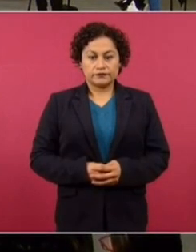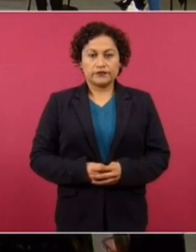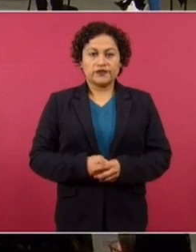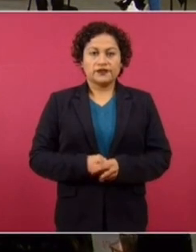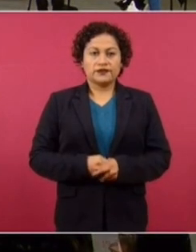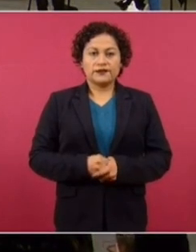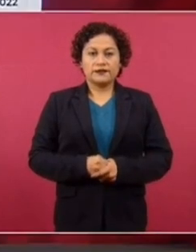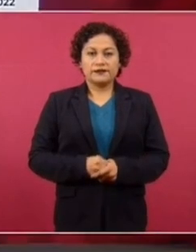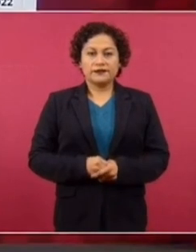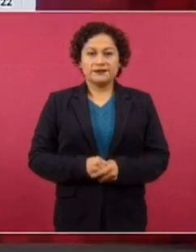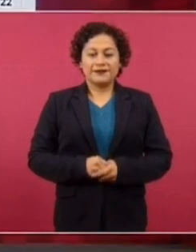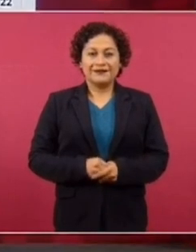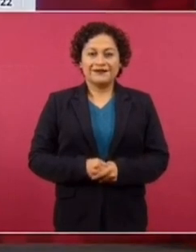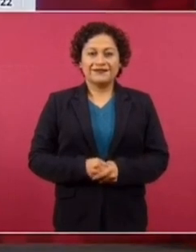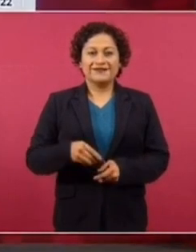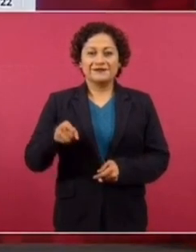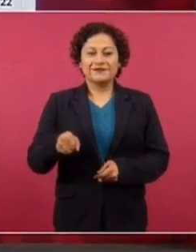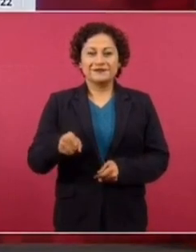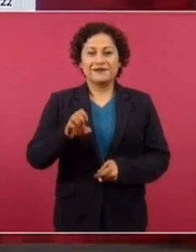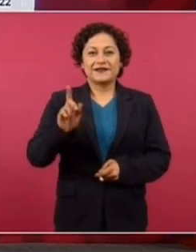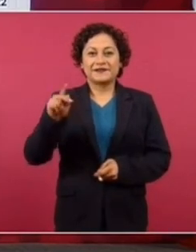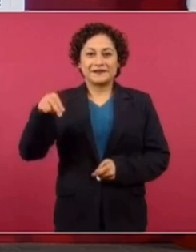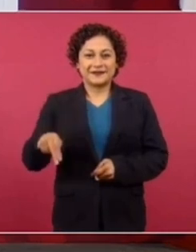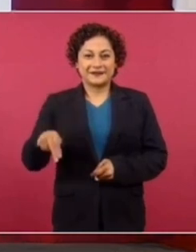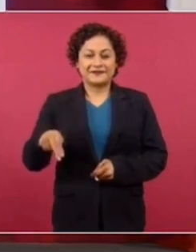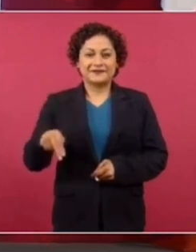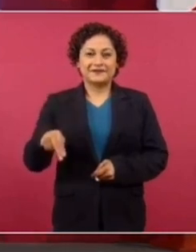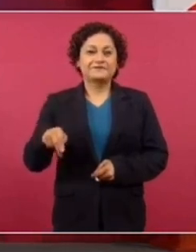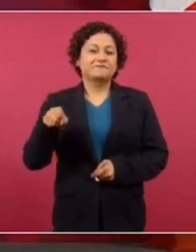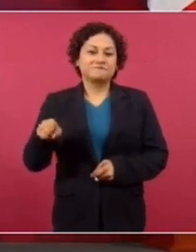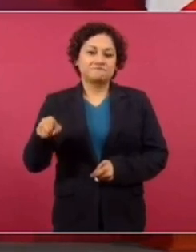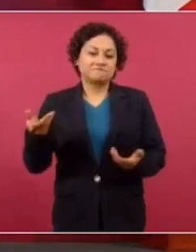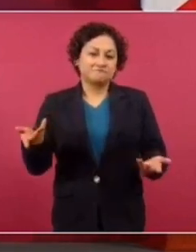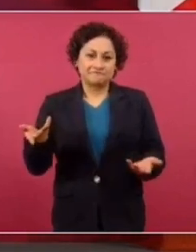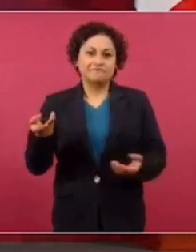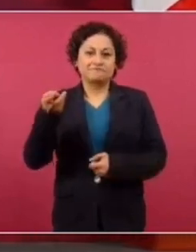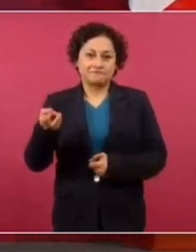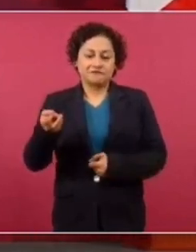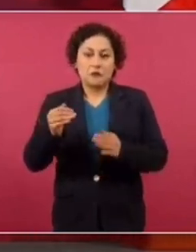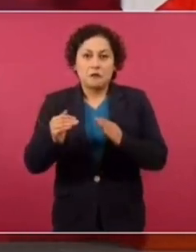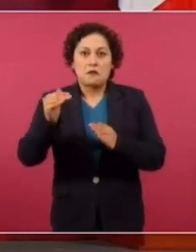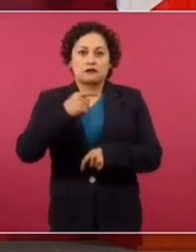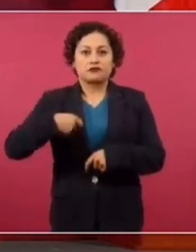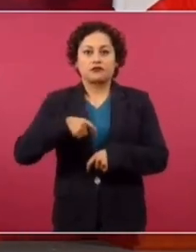Peña lo incrementó 59 y nosotros lo hemos bajado en 10.3.